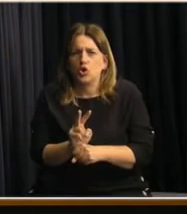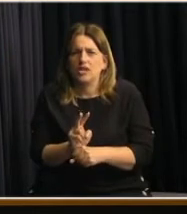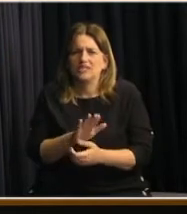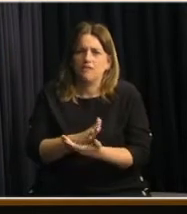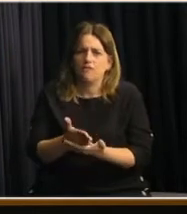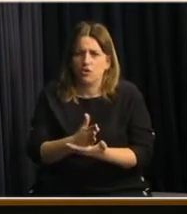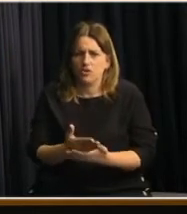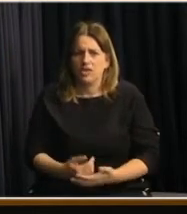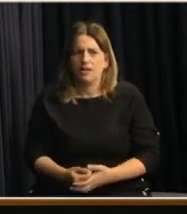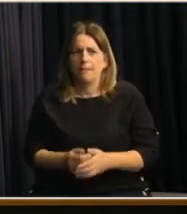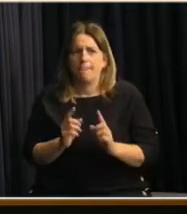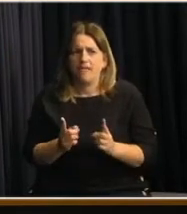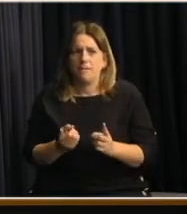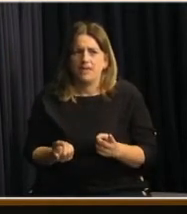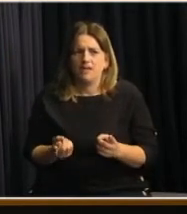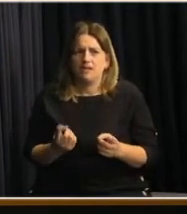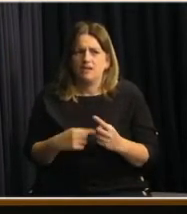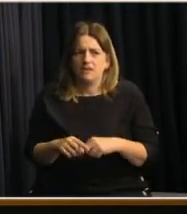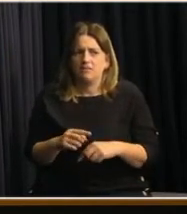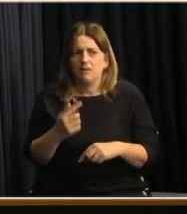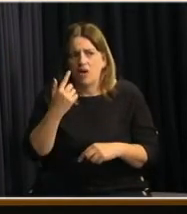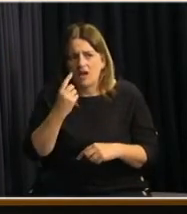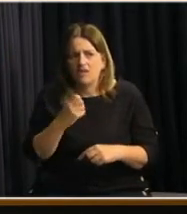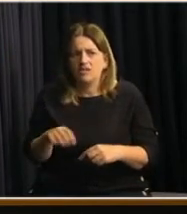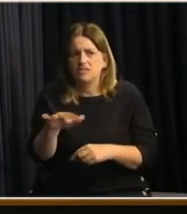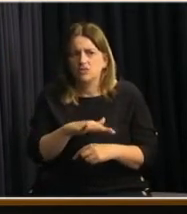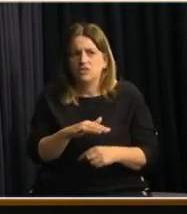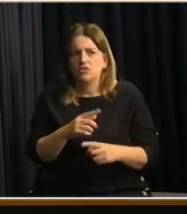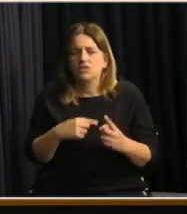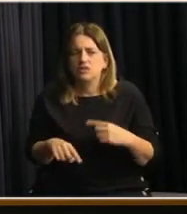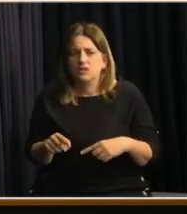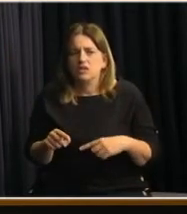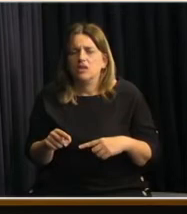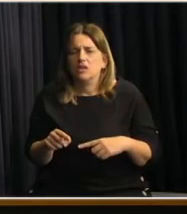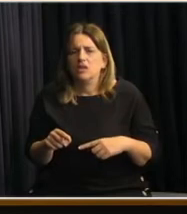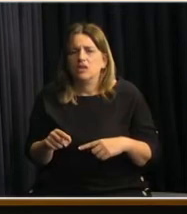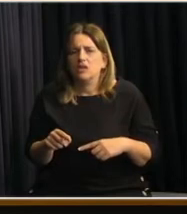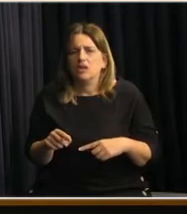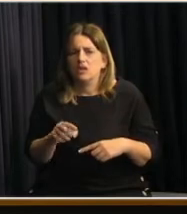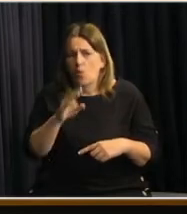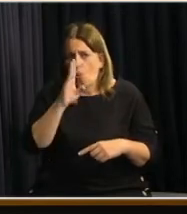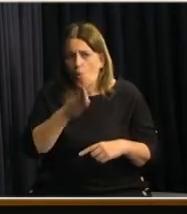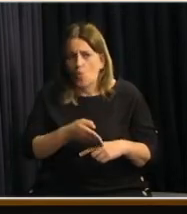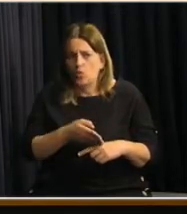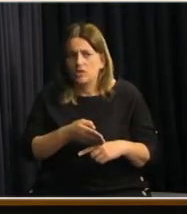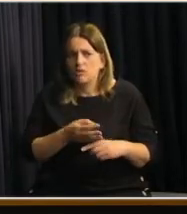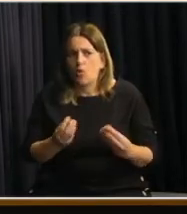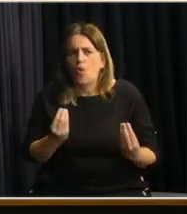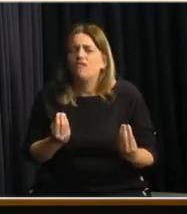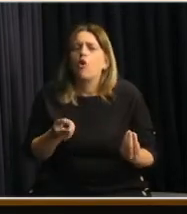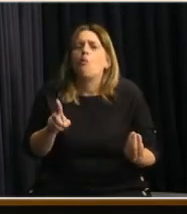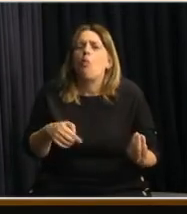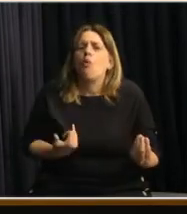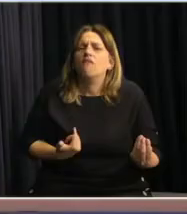frontera? ¿Y se va a reconsiderar esta medida a la luz de estos últimos hechos? ¿Cuál fue la razón